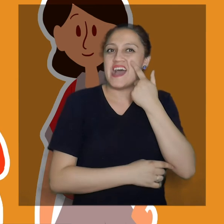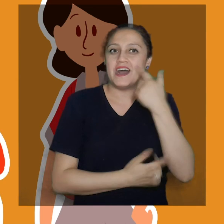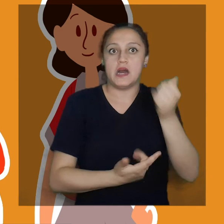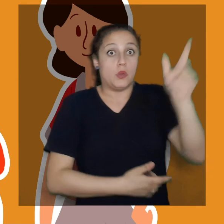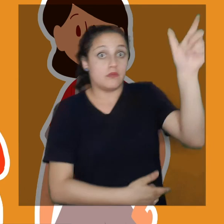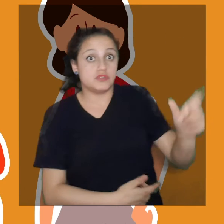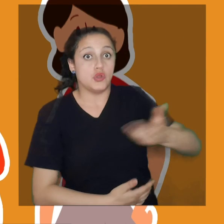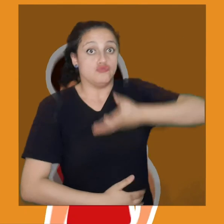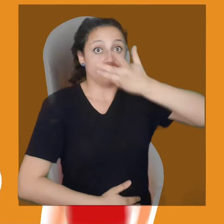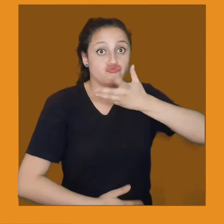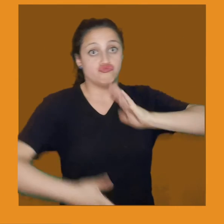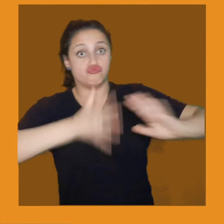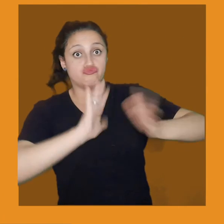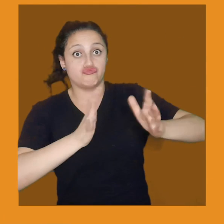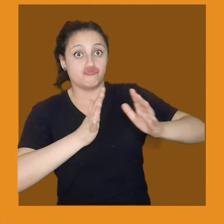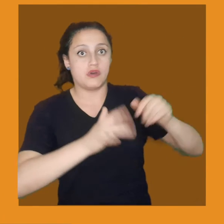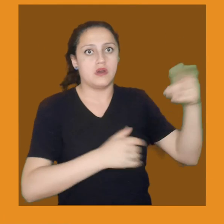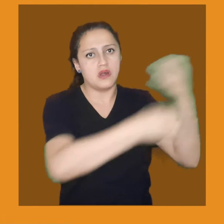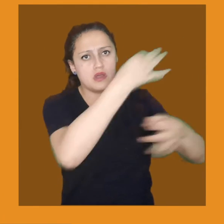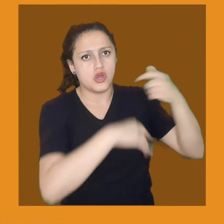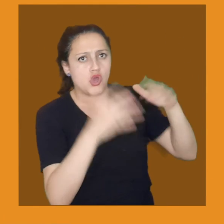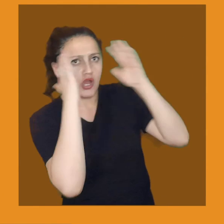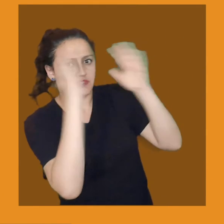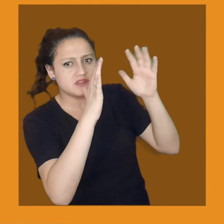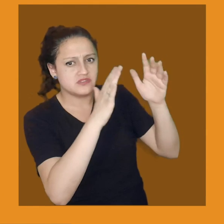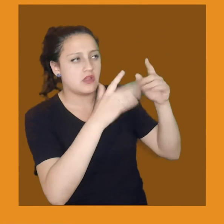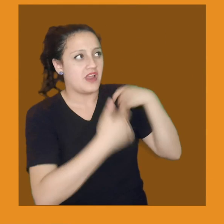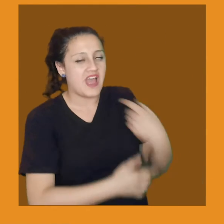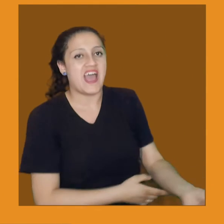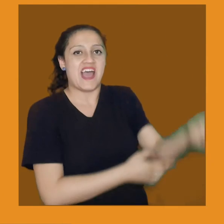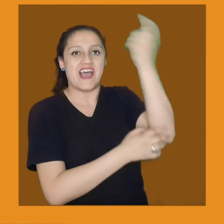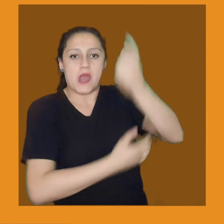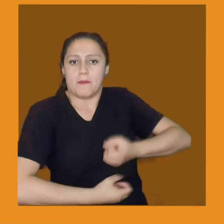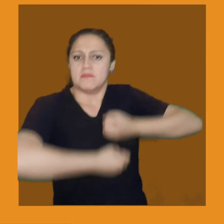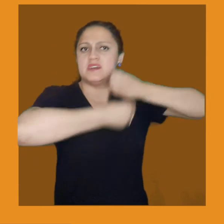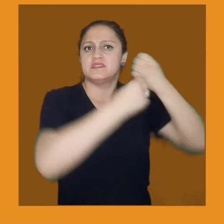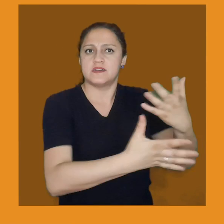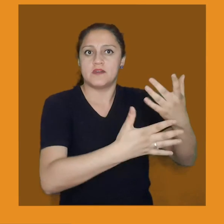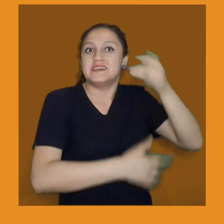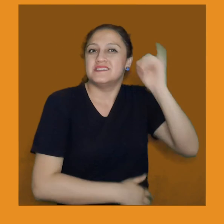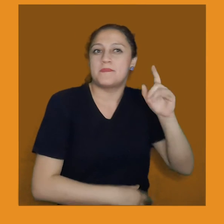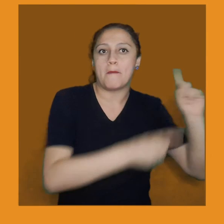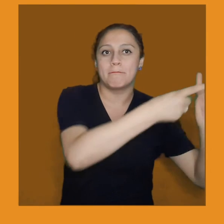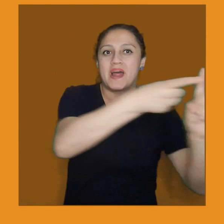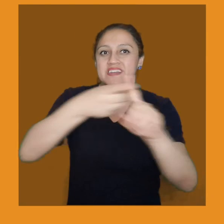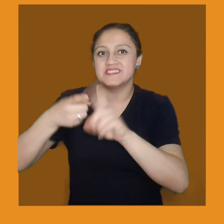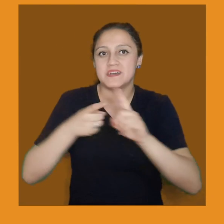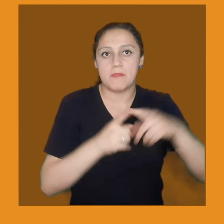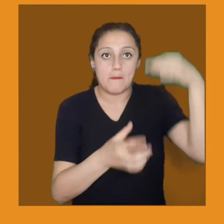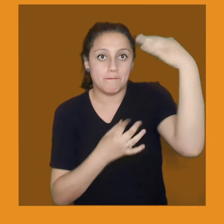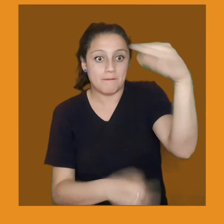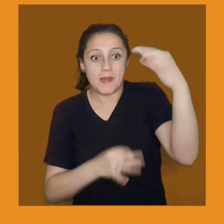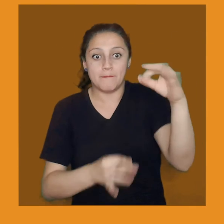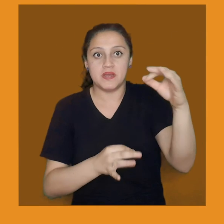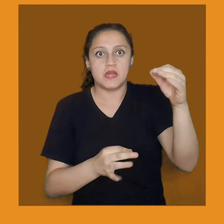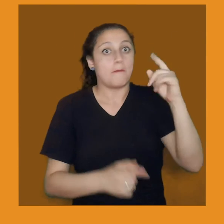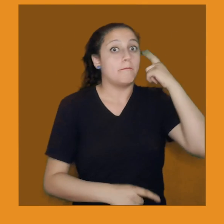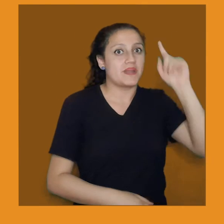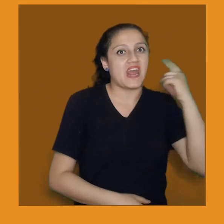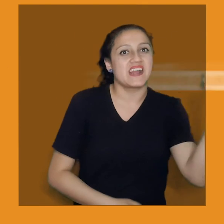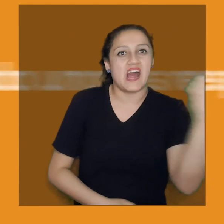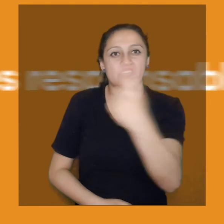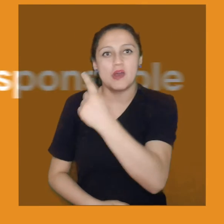todos trabajan por igual la lectura en voz alta, la comprensión oral y la expresión oral. Todos desempeñan un papel activo.